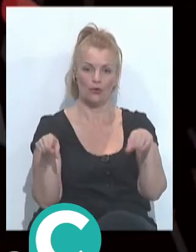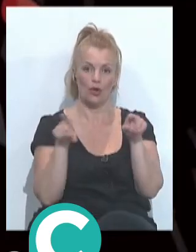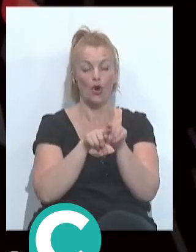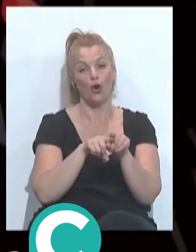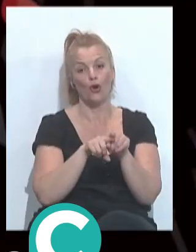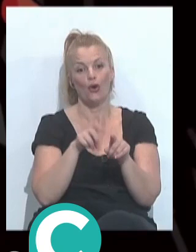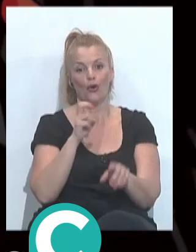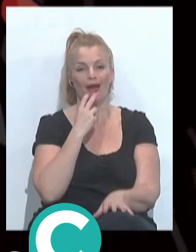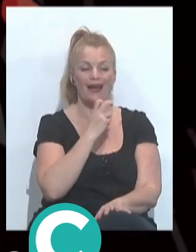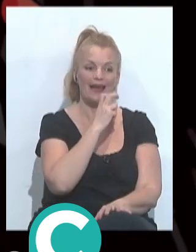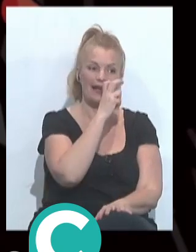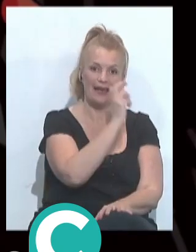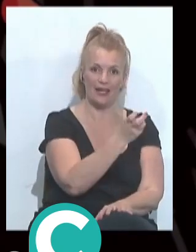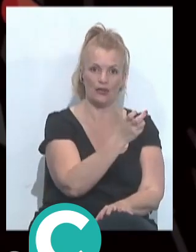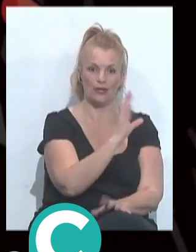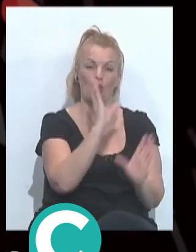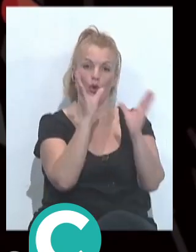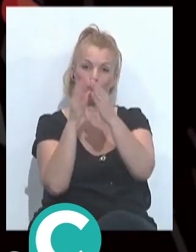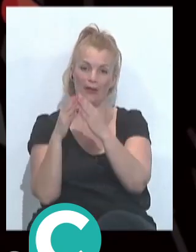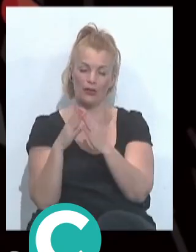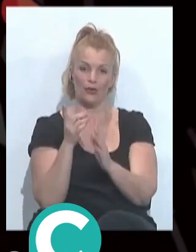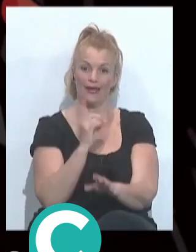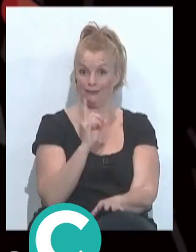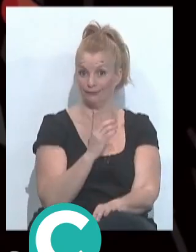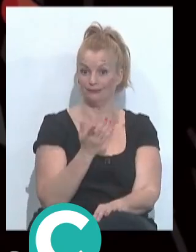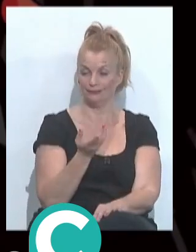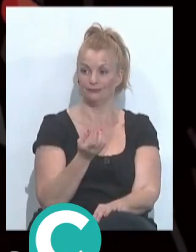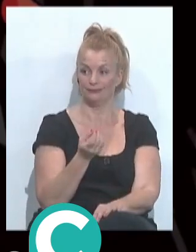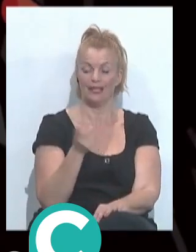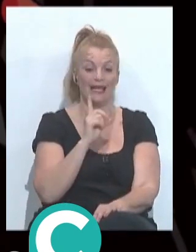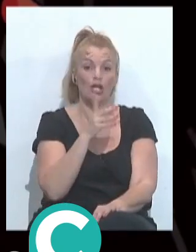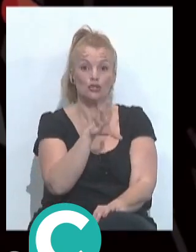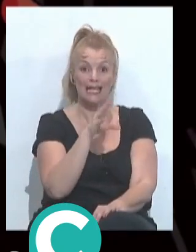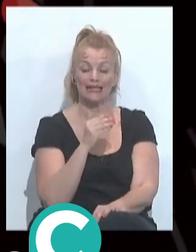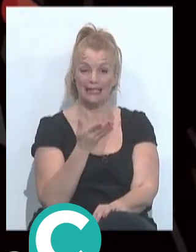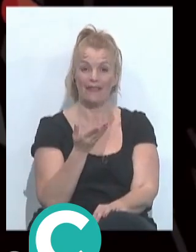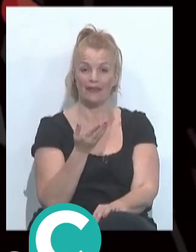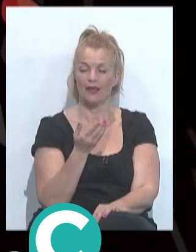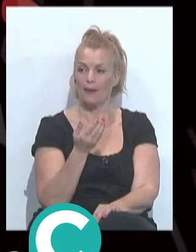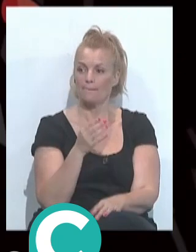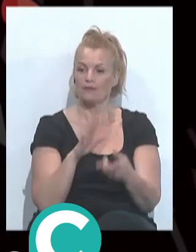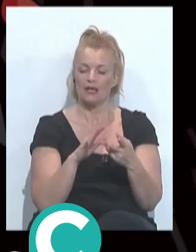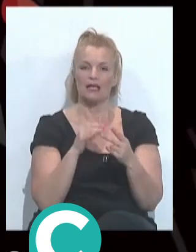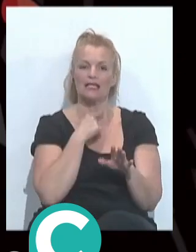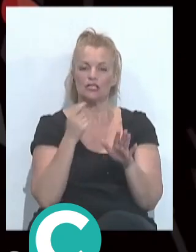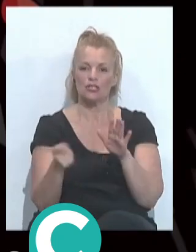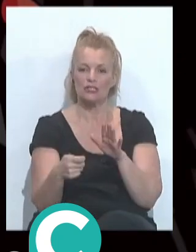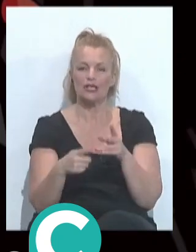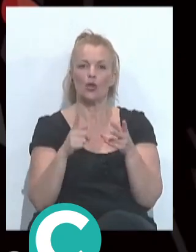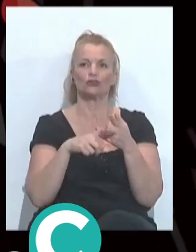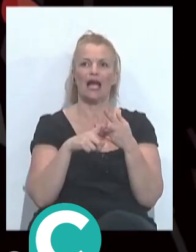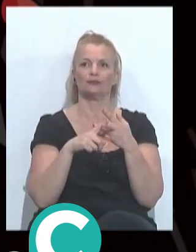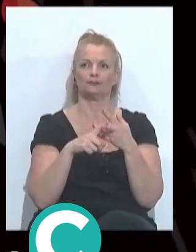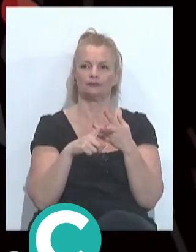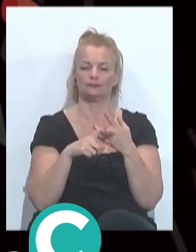pulso en otras en otras agrupaciones por eso mismo que no se entiende que tú dices chilegota del boita por